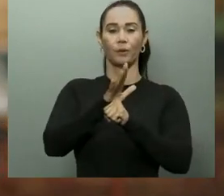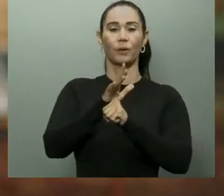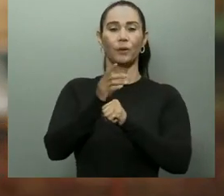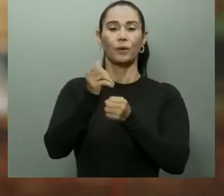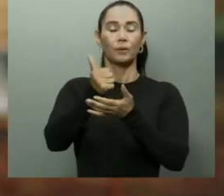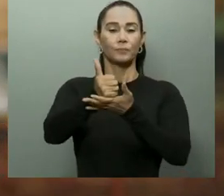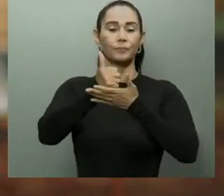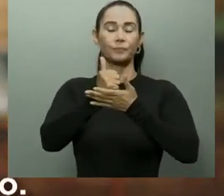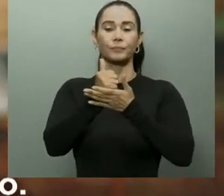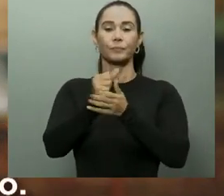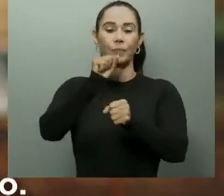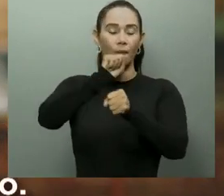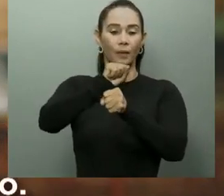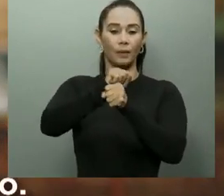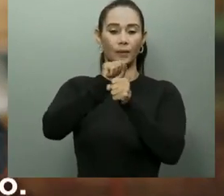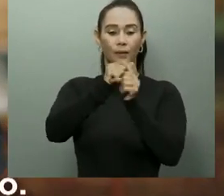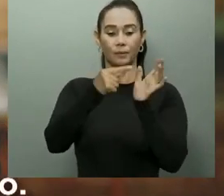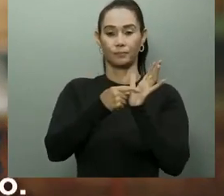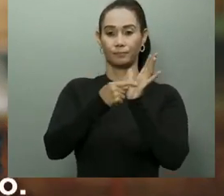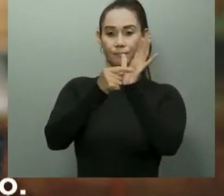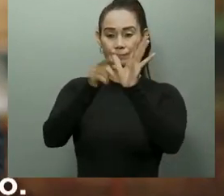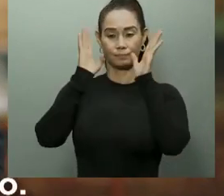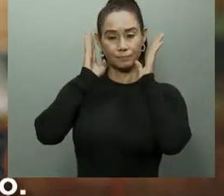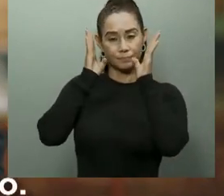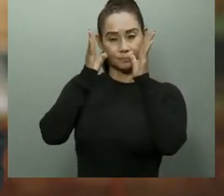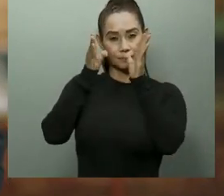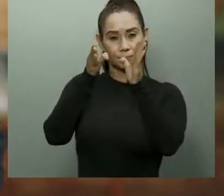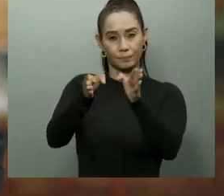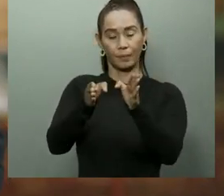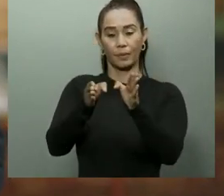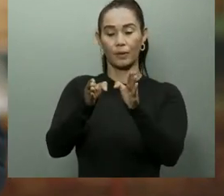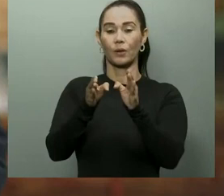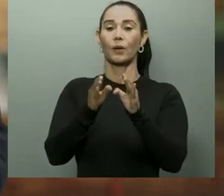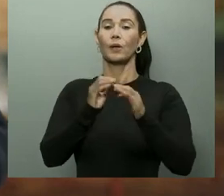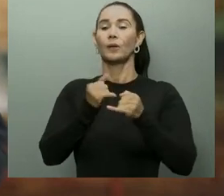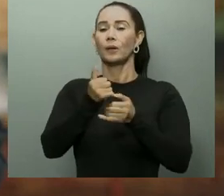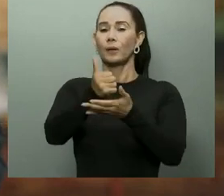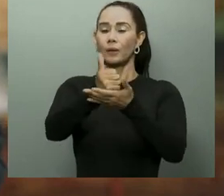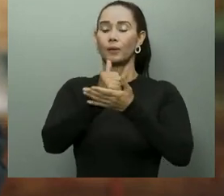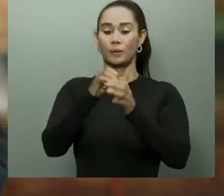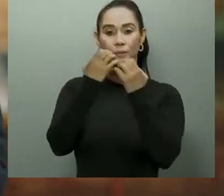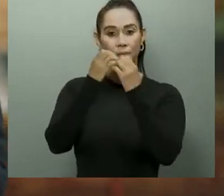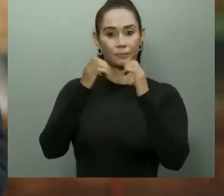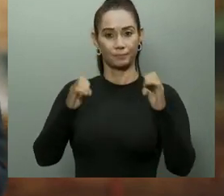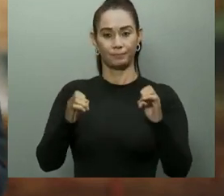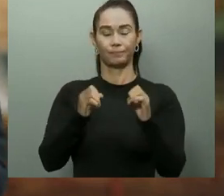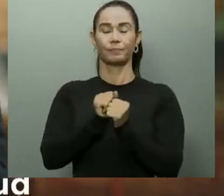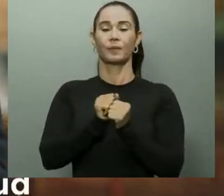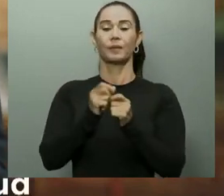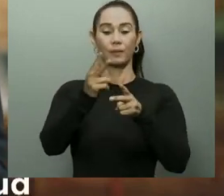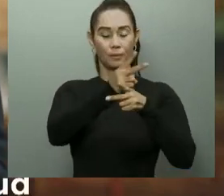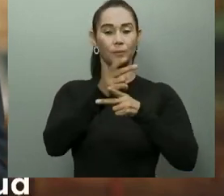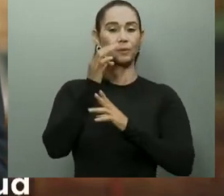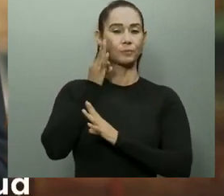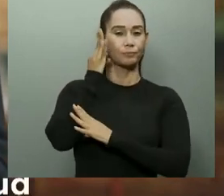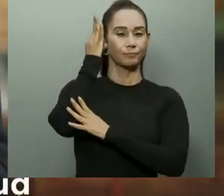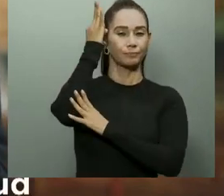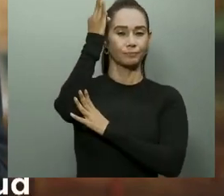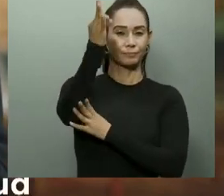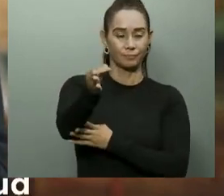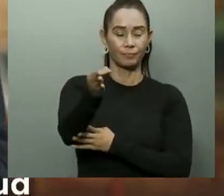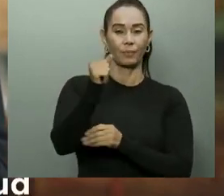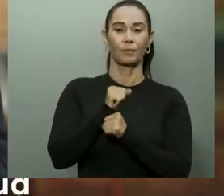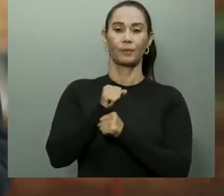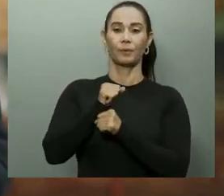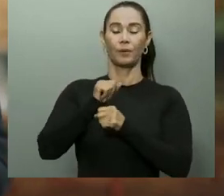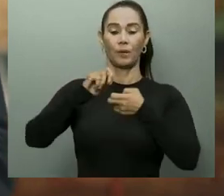superar la emergencia sin dañar ni comprometer el futuro. La pandemia del COVID-19 había impactado no